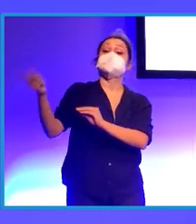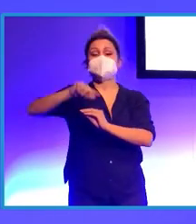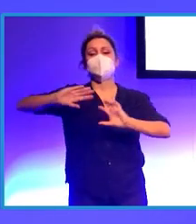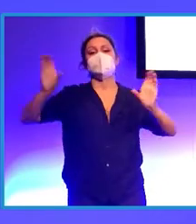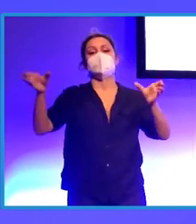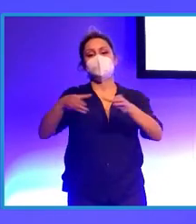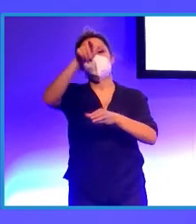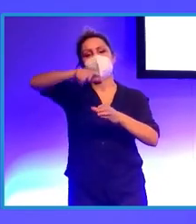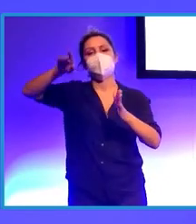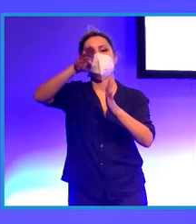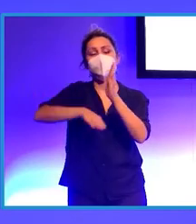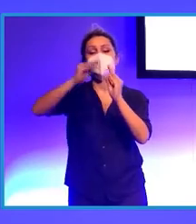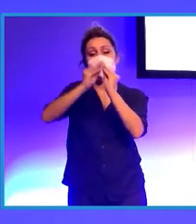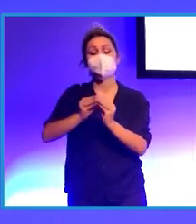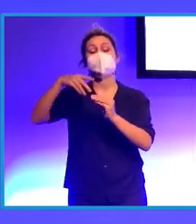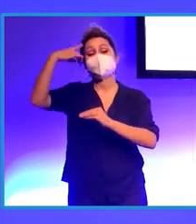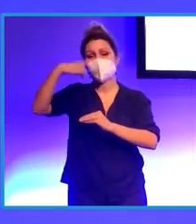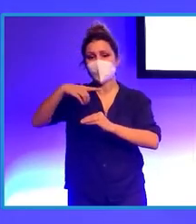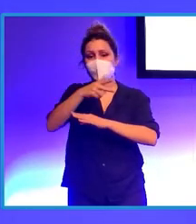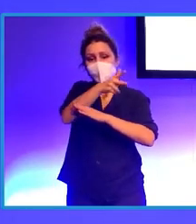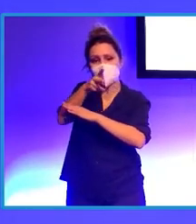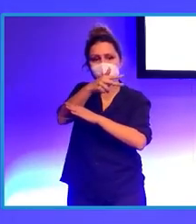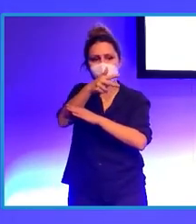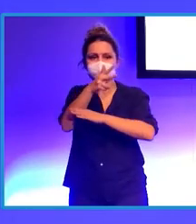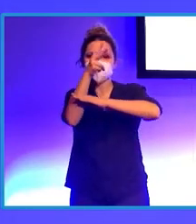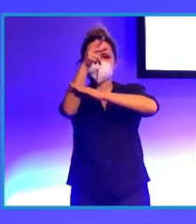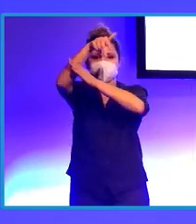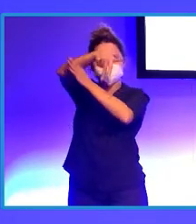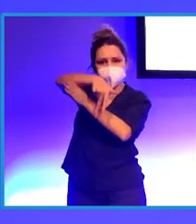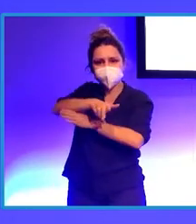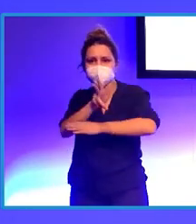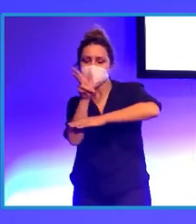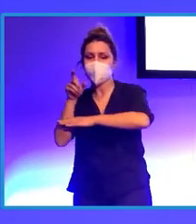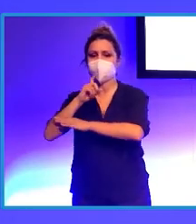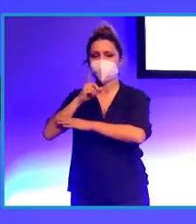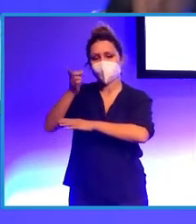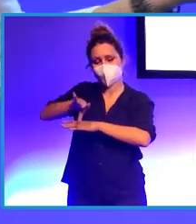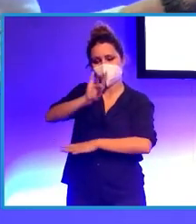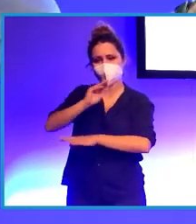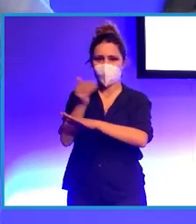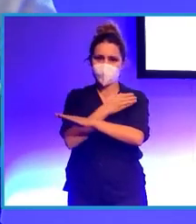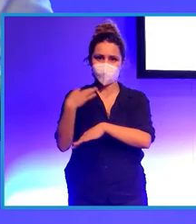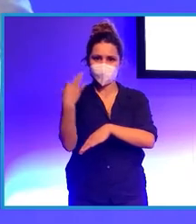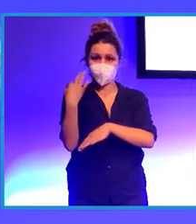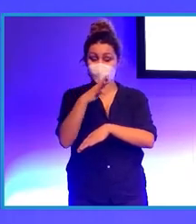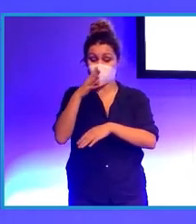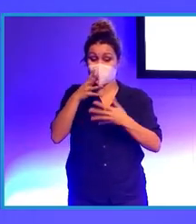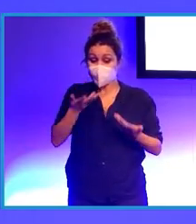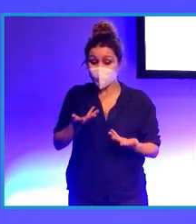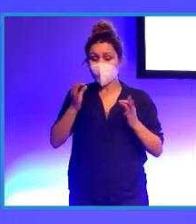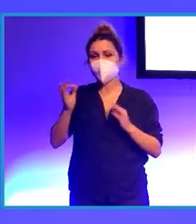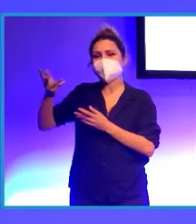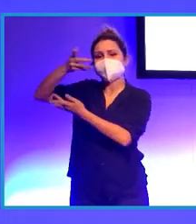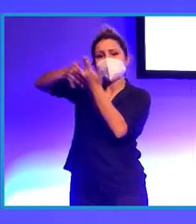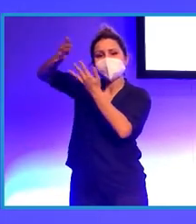los movimientos de cámara que queremos. Por ejemplo, este que acabamos de ver, de la ceniza cuando llega al mar,